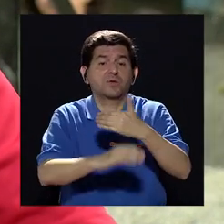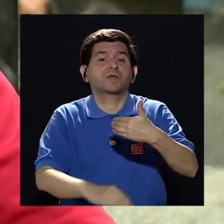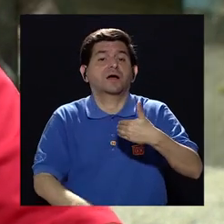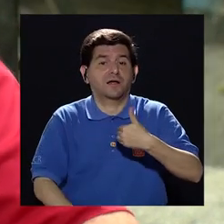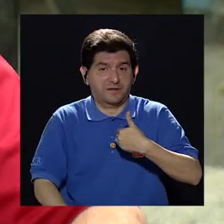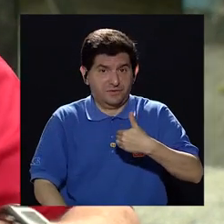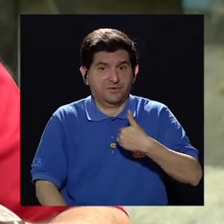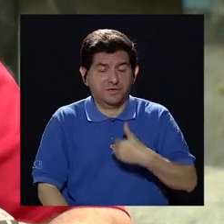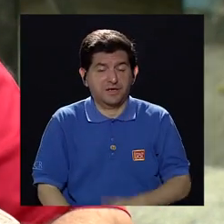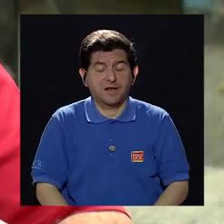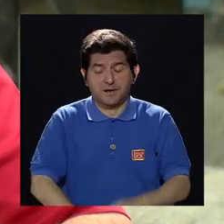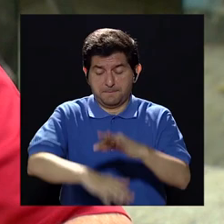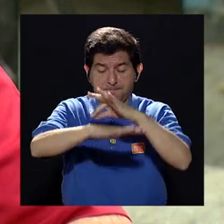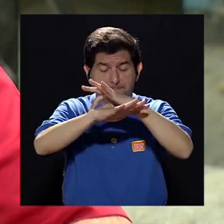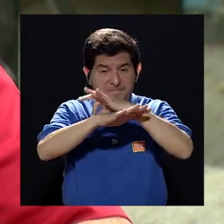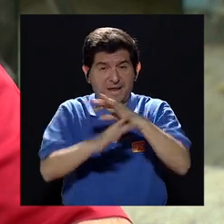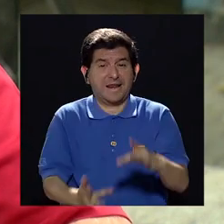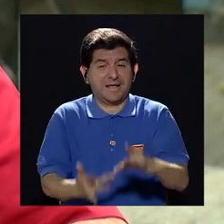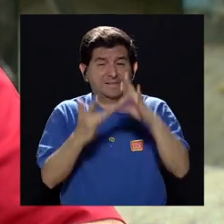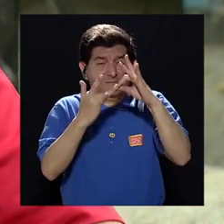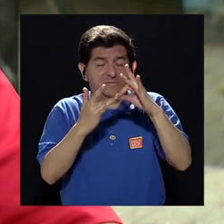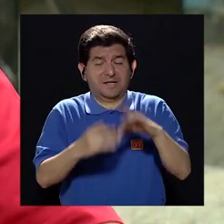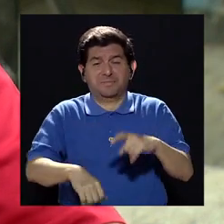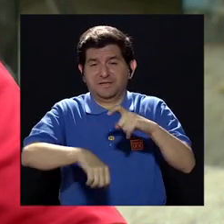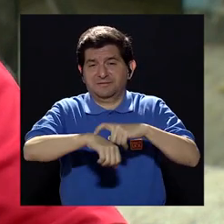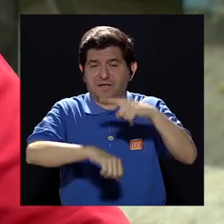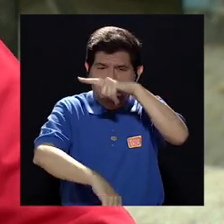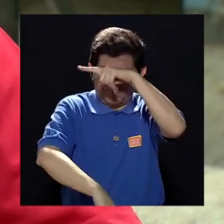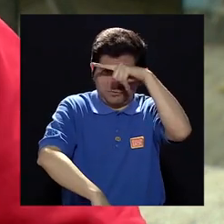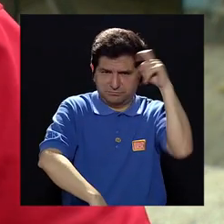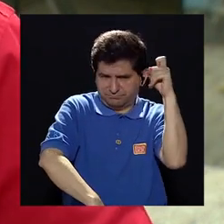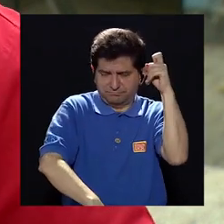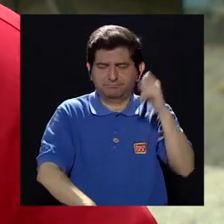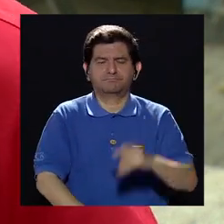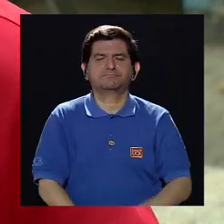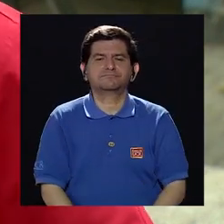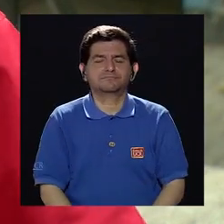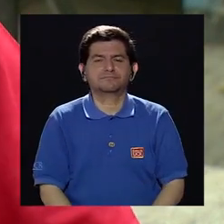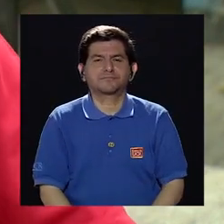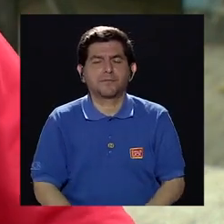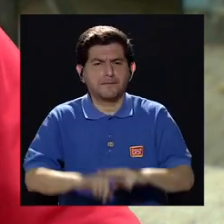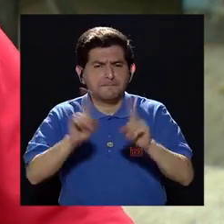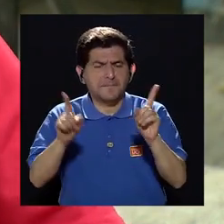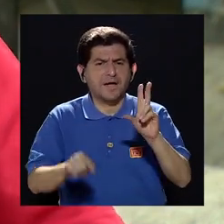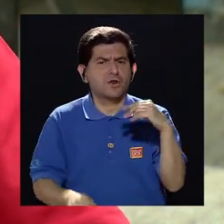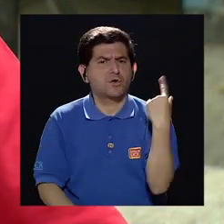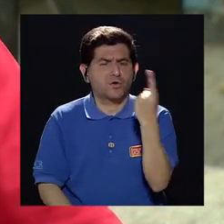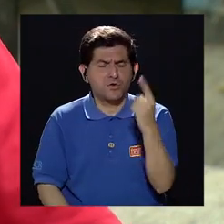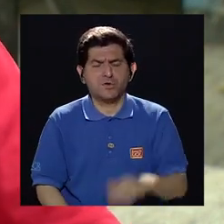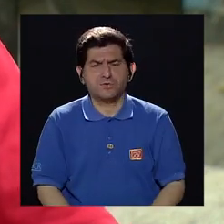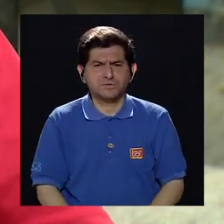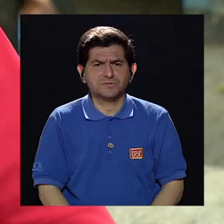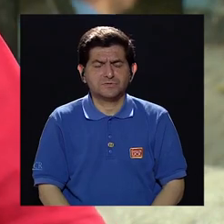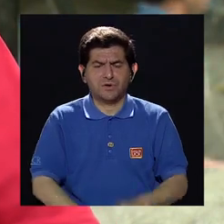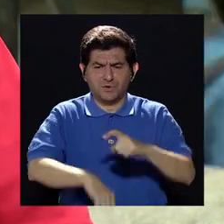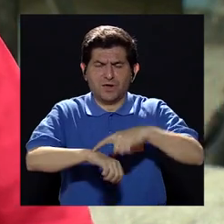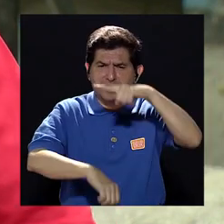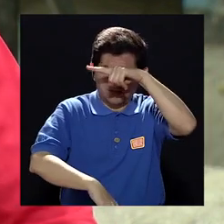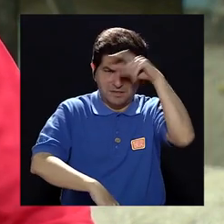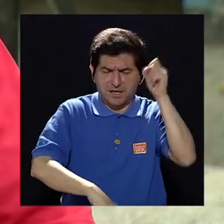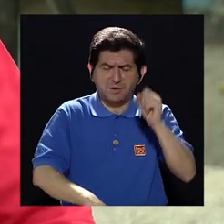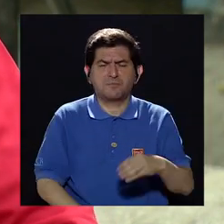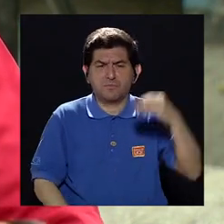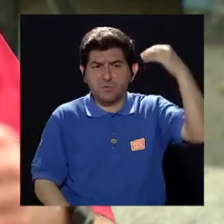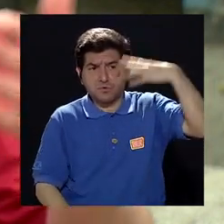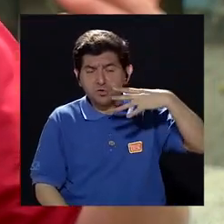debemos de tener con nuestra piel, principalmente en época de verano. Doctora, pero bueno, no solo en verano hay sol, ¿verdad? O